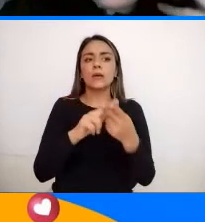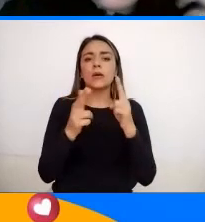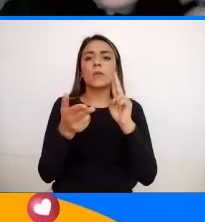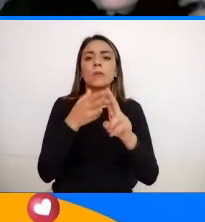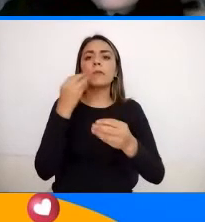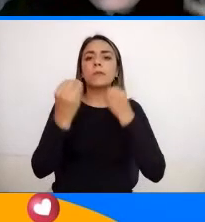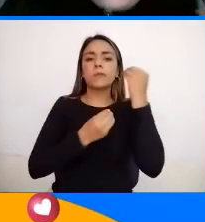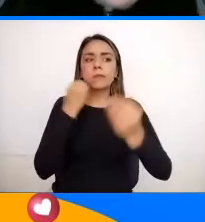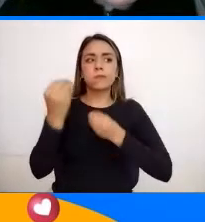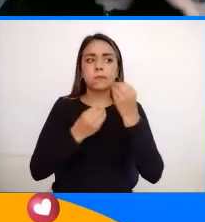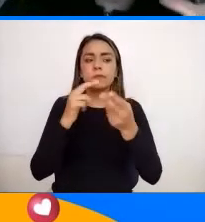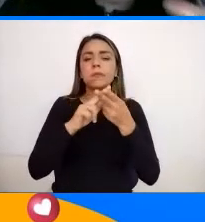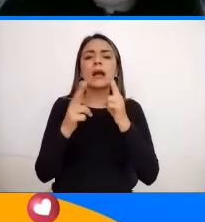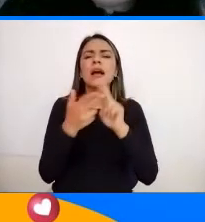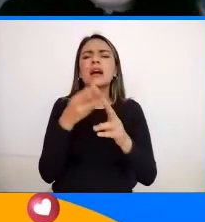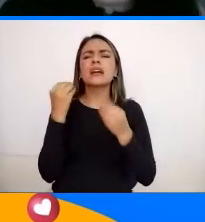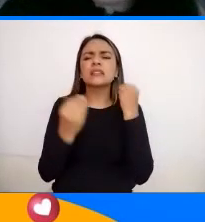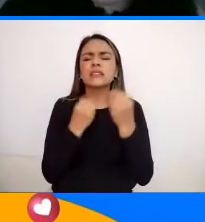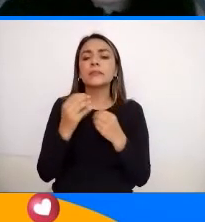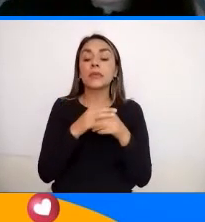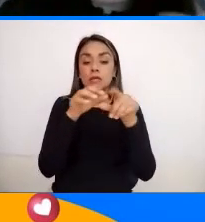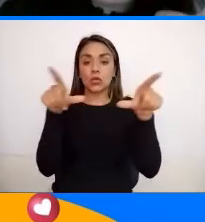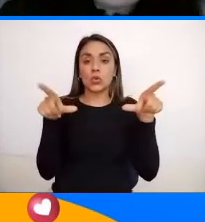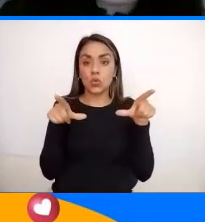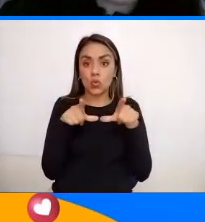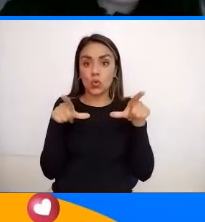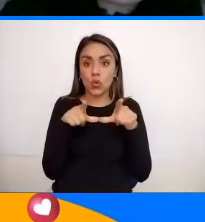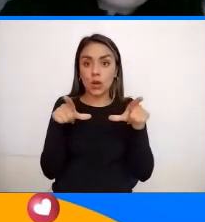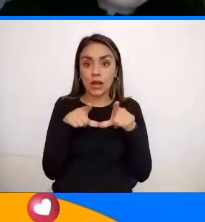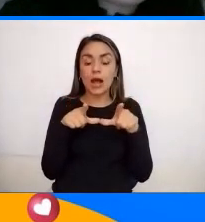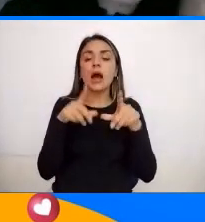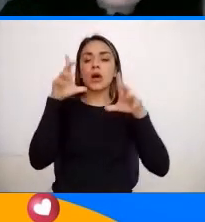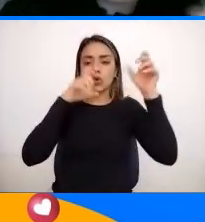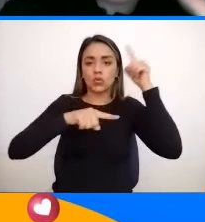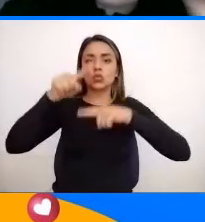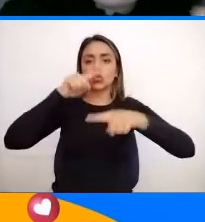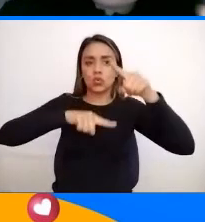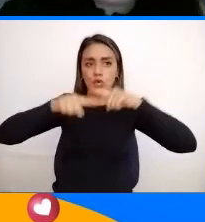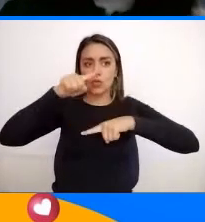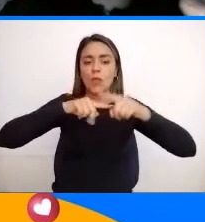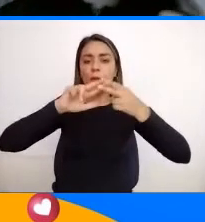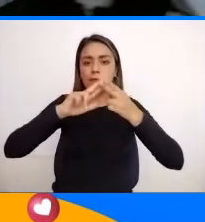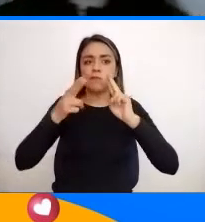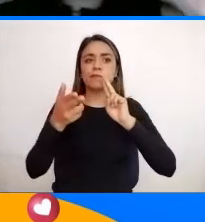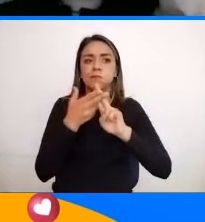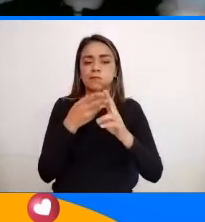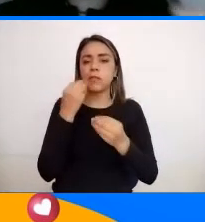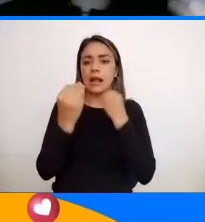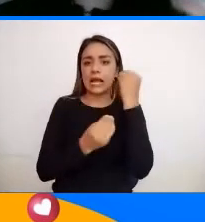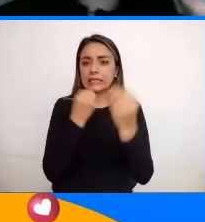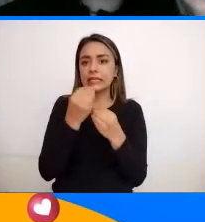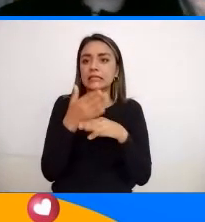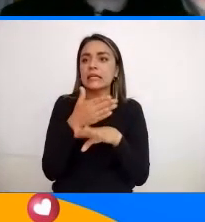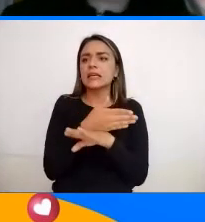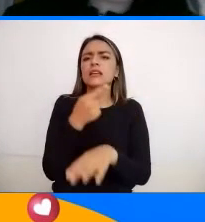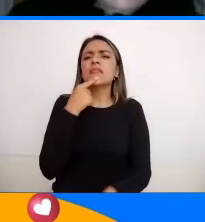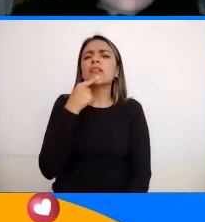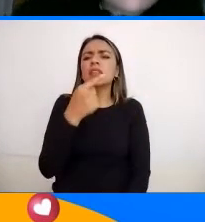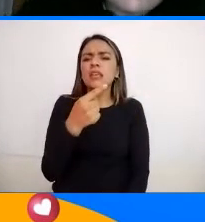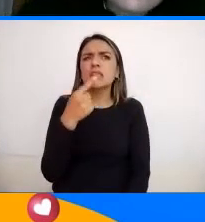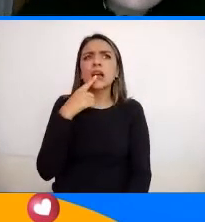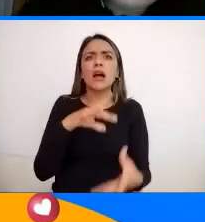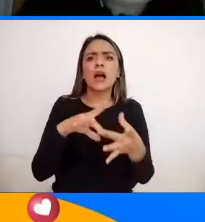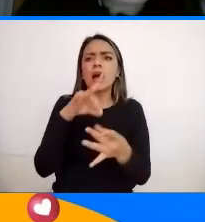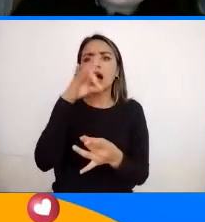Ecológico ¿Sí? Este sitio También sirve Para turismo Oscuro Tanato Turismo Porque allá Se dice Que se escuchan Los fantasmas De los